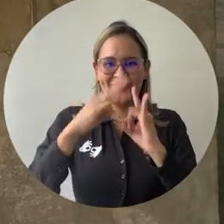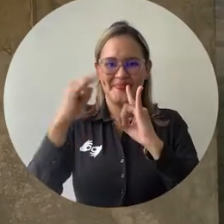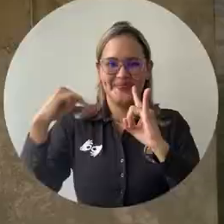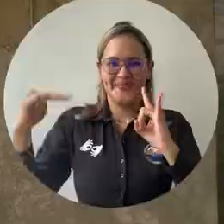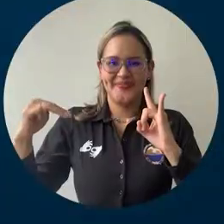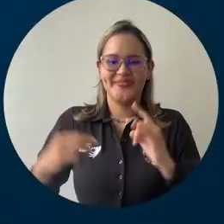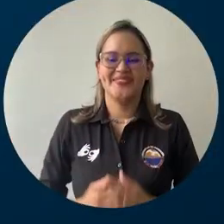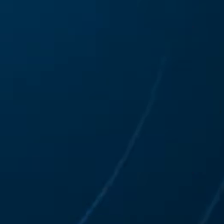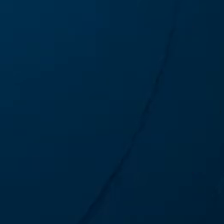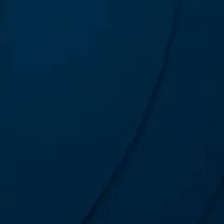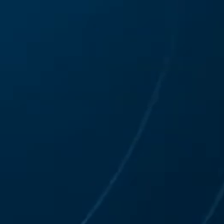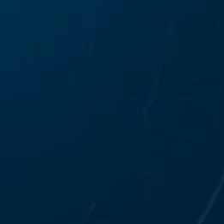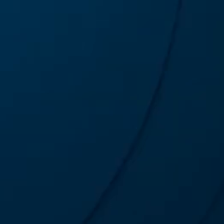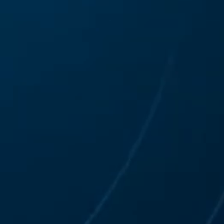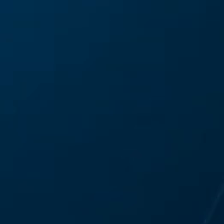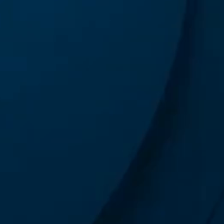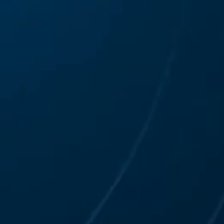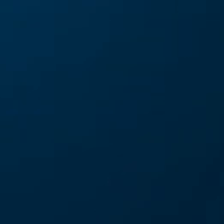del Magdalena.